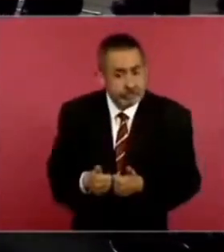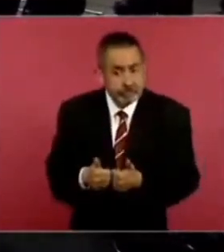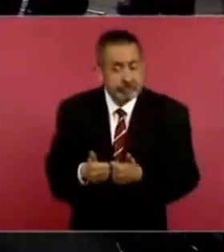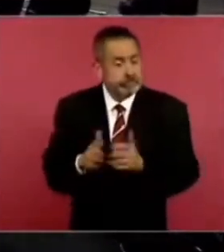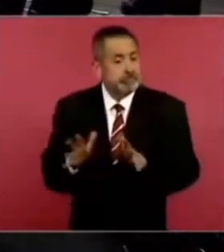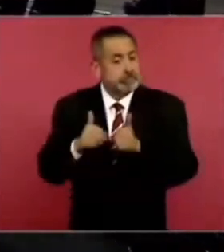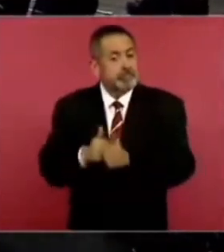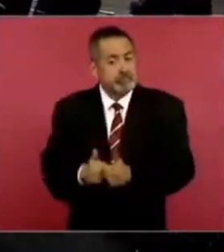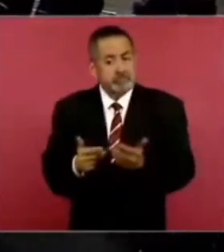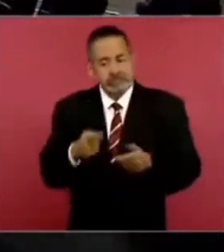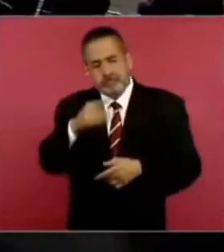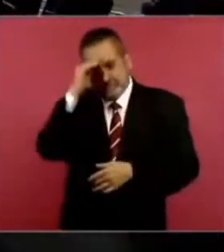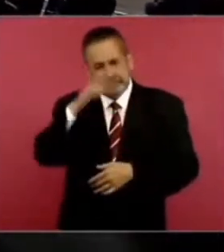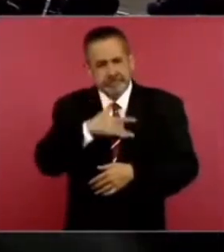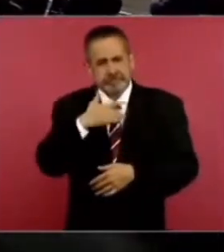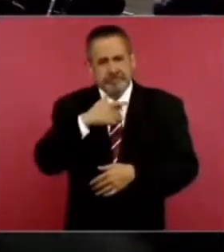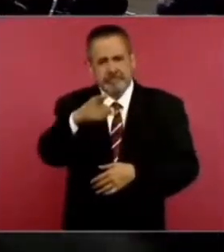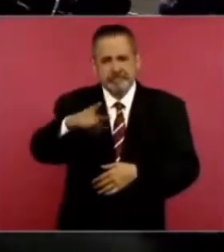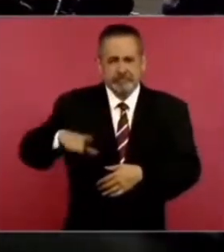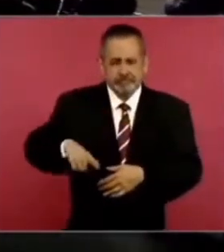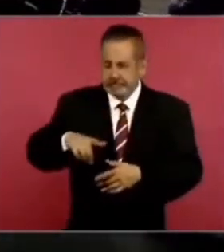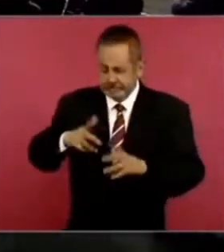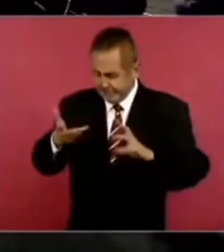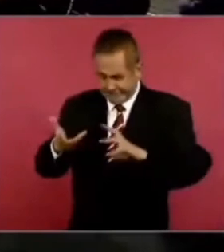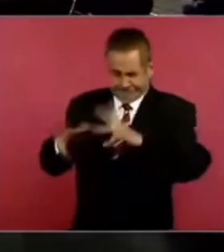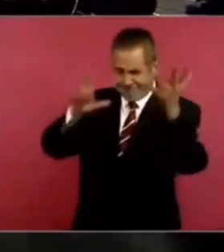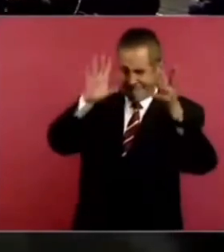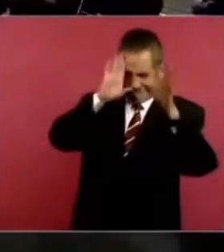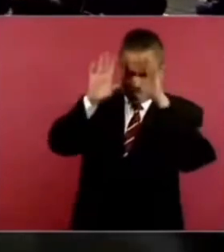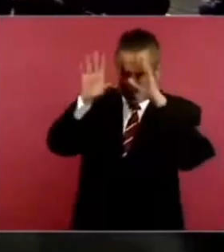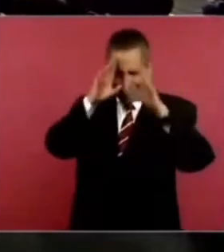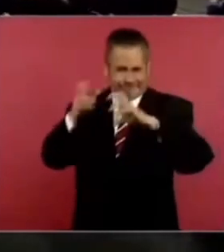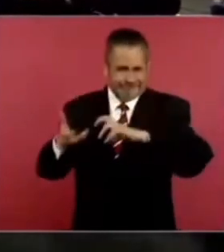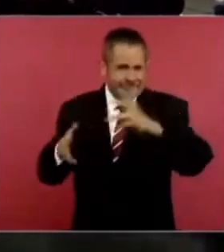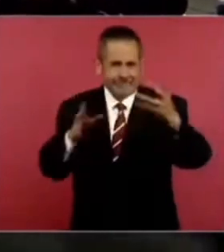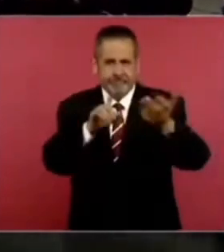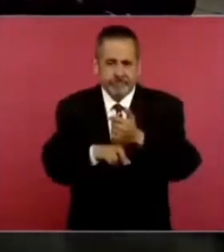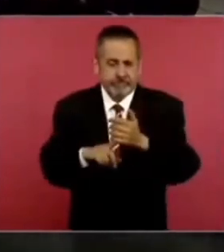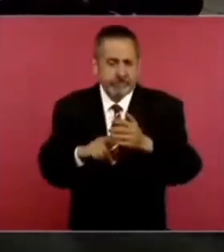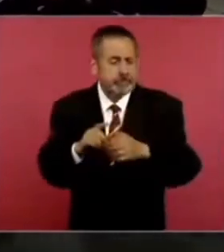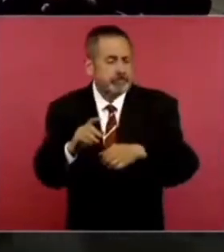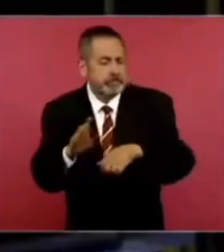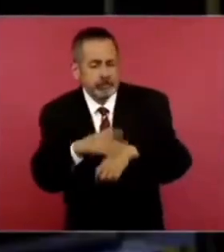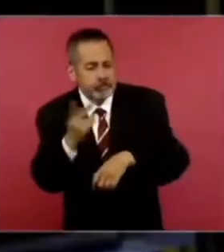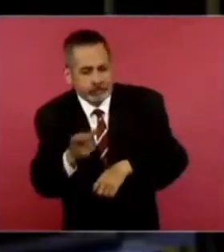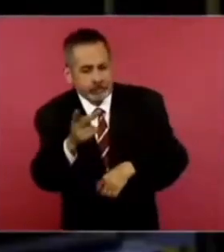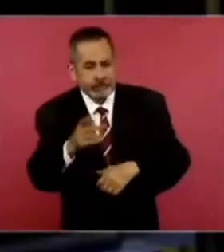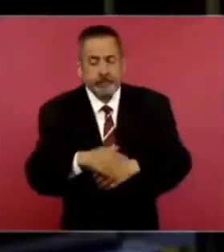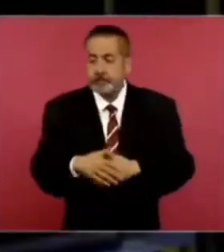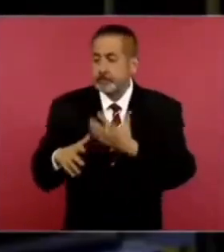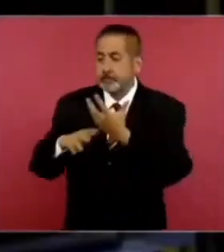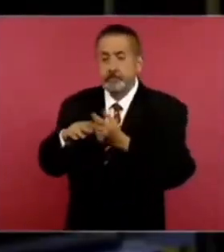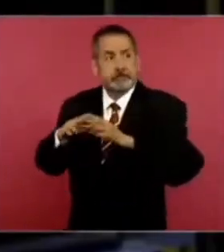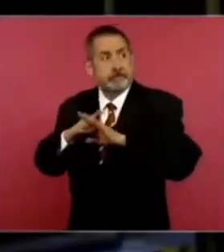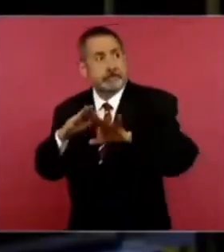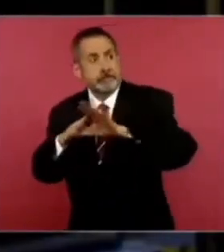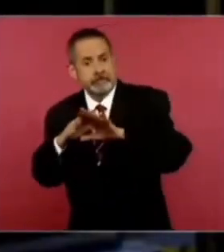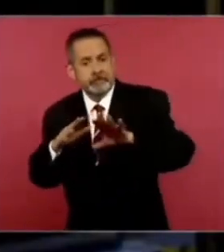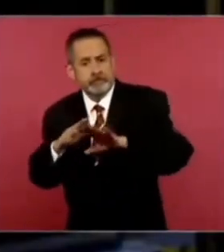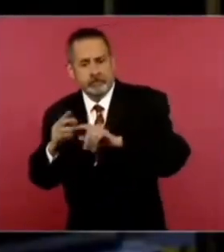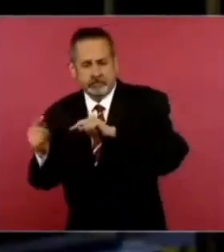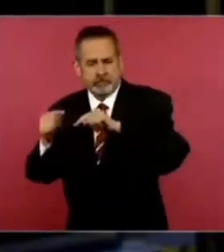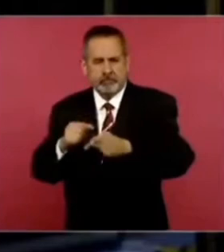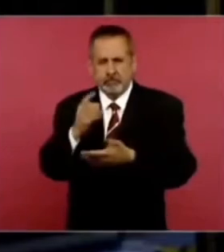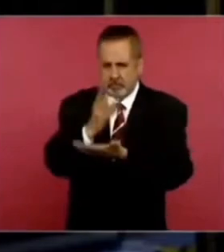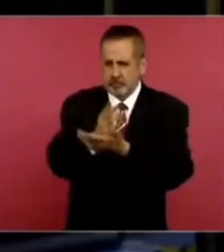ha sentido haber perdido el control de todo lo que está pasando en todo el país por una razón. Porque los migrantes justamente que vienen no solo de